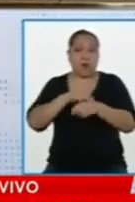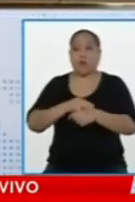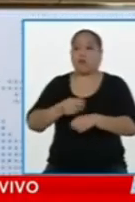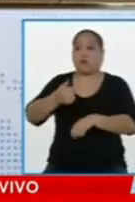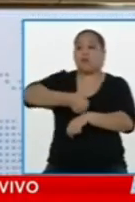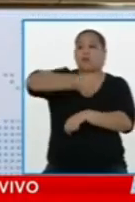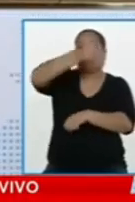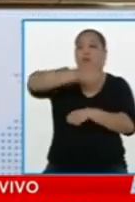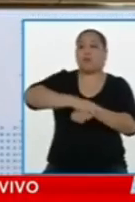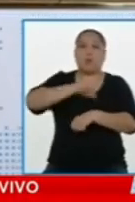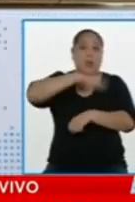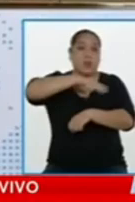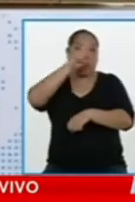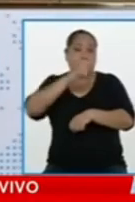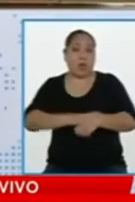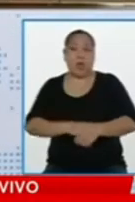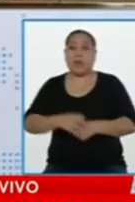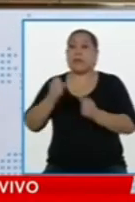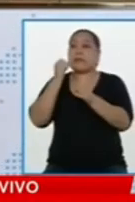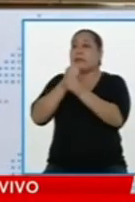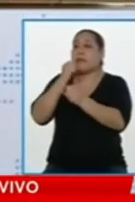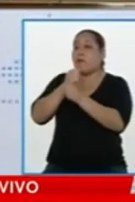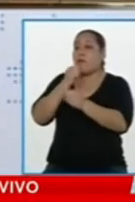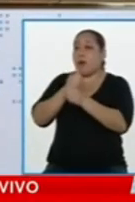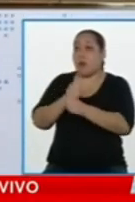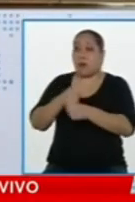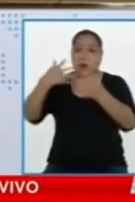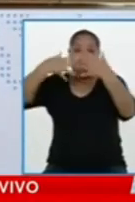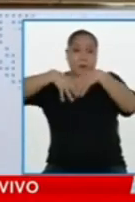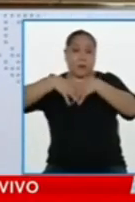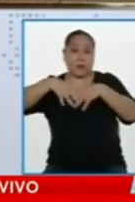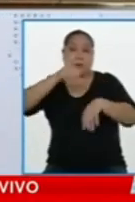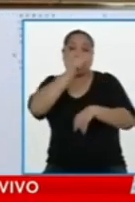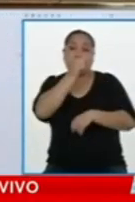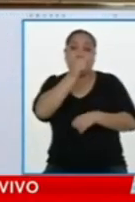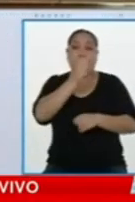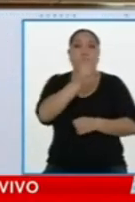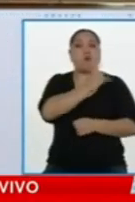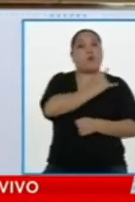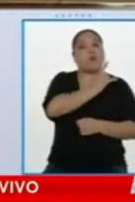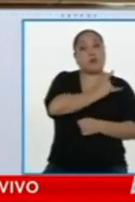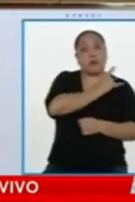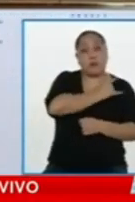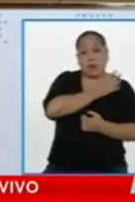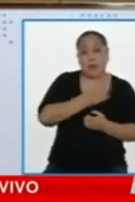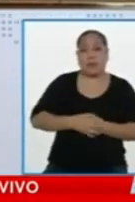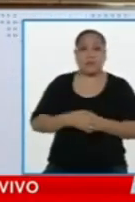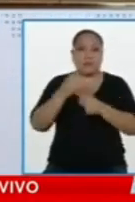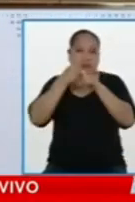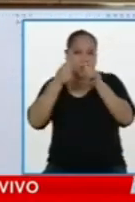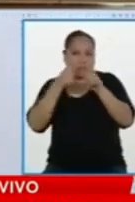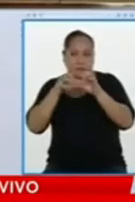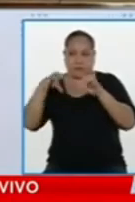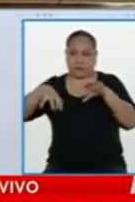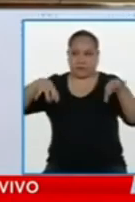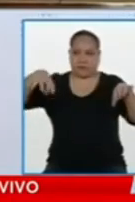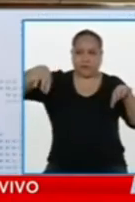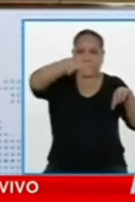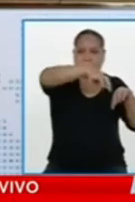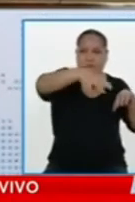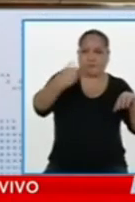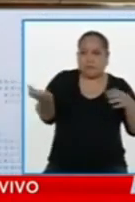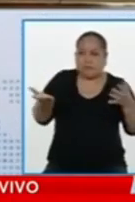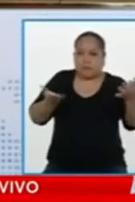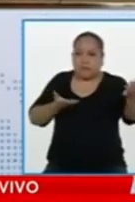¿Qué hizo la gente? En forma espontánea, por sobrevivencia, saliendo de sus casas, y muchas